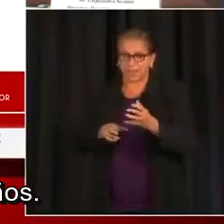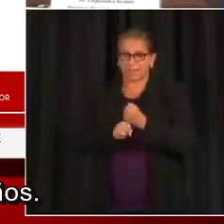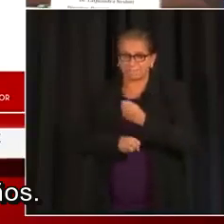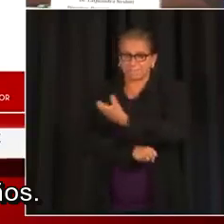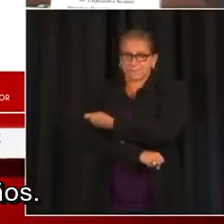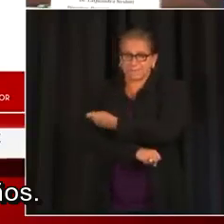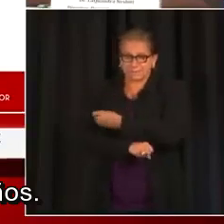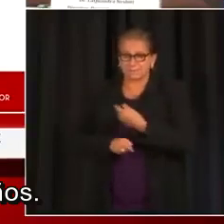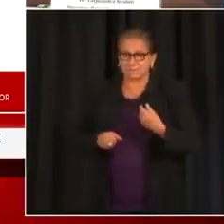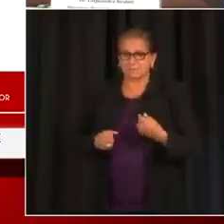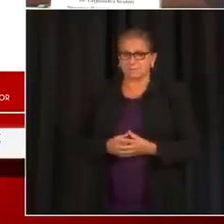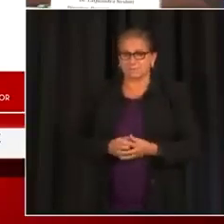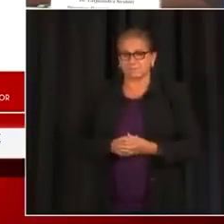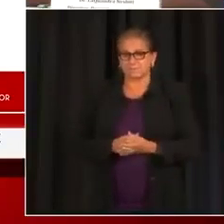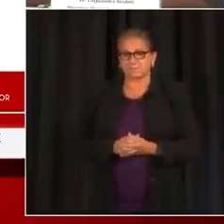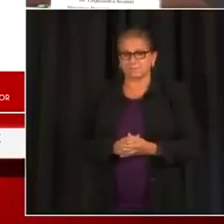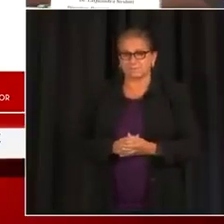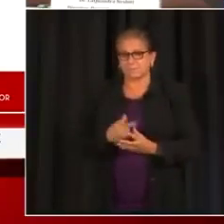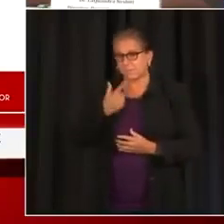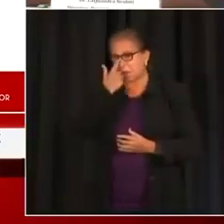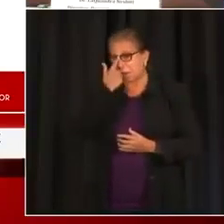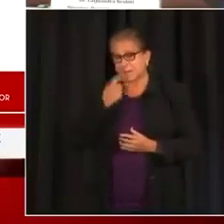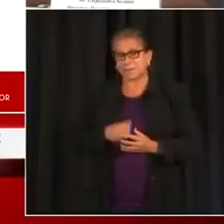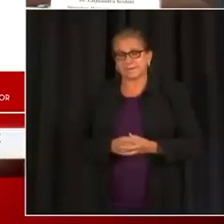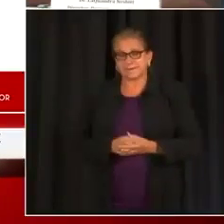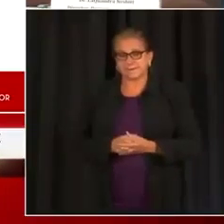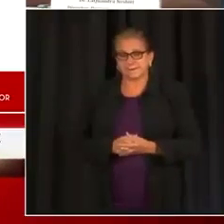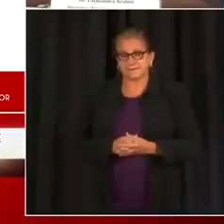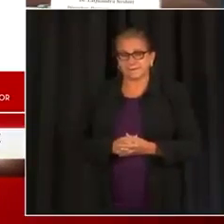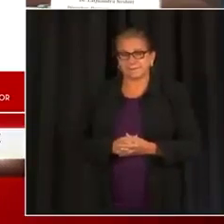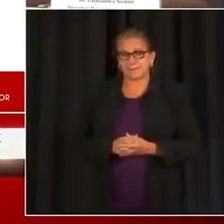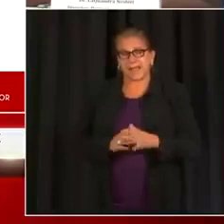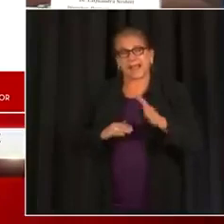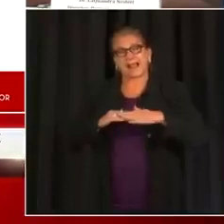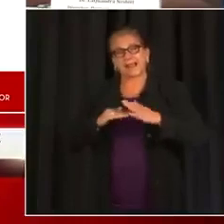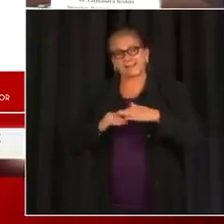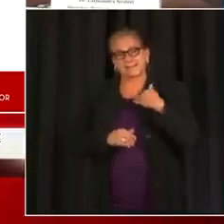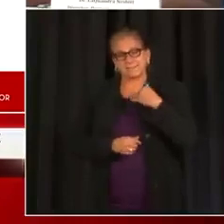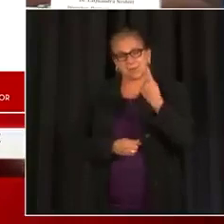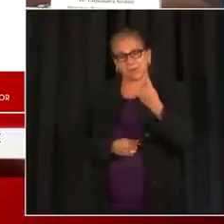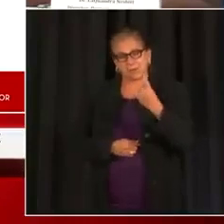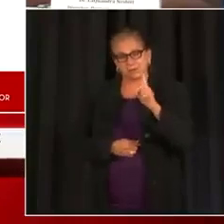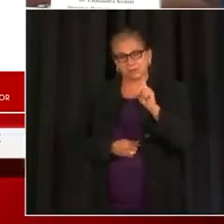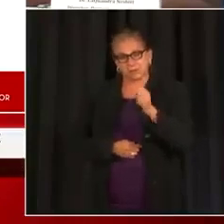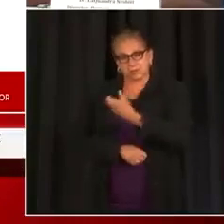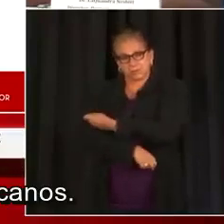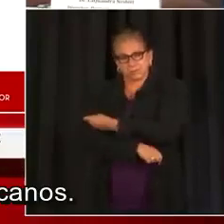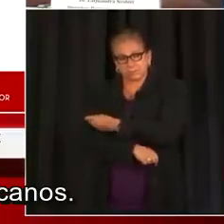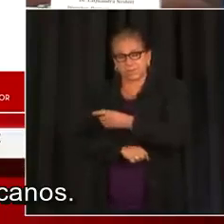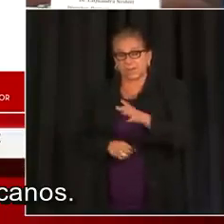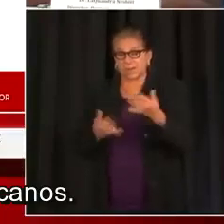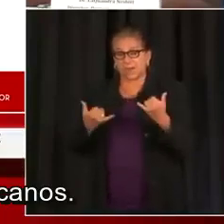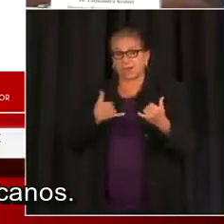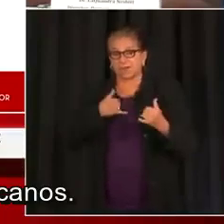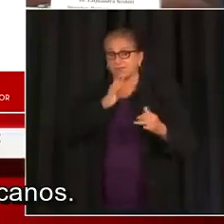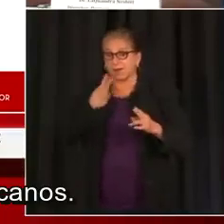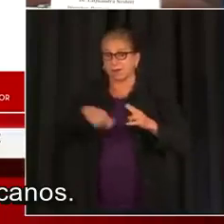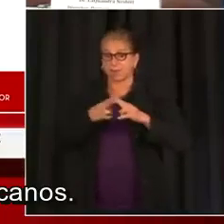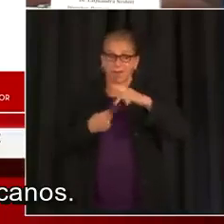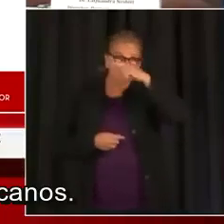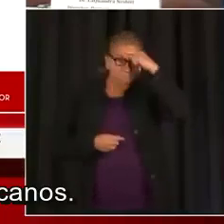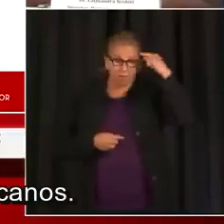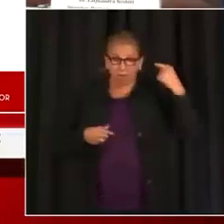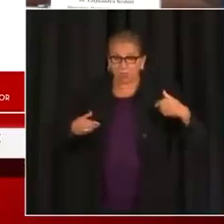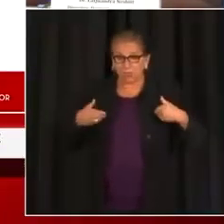edades de 12 a 15 años, hay falta de cobertura, especialmente para los